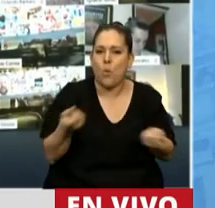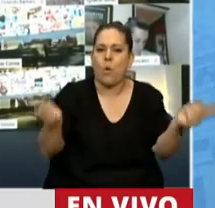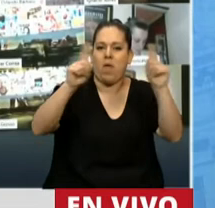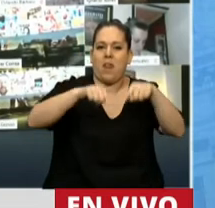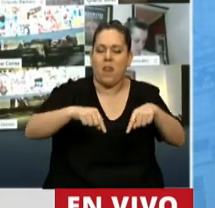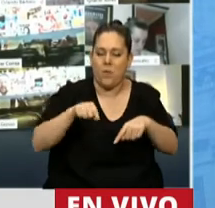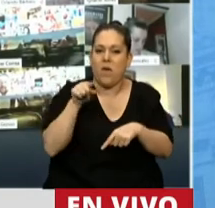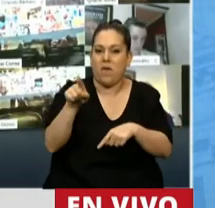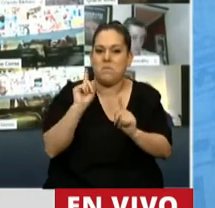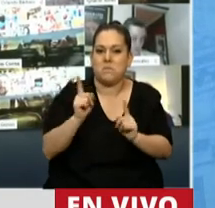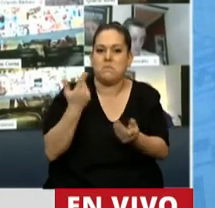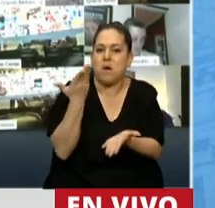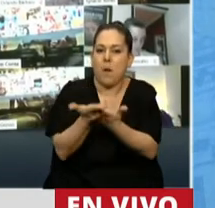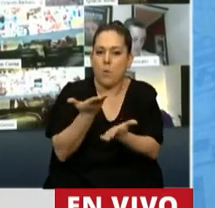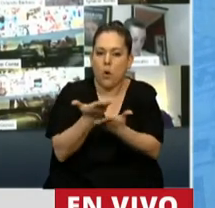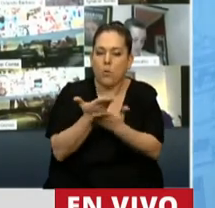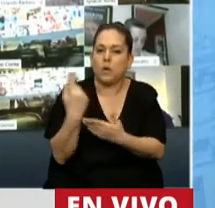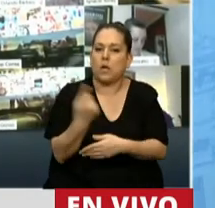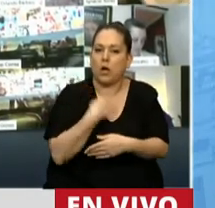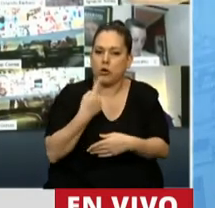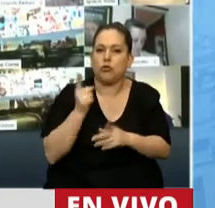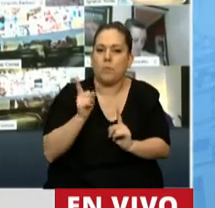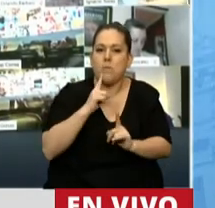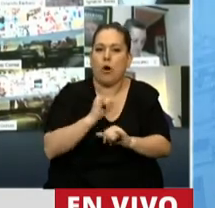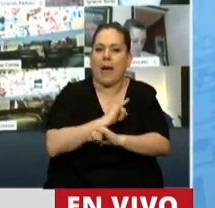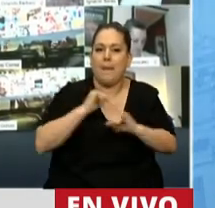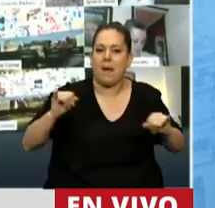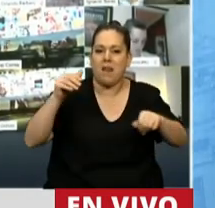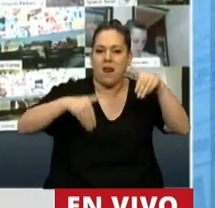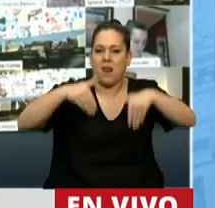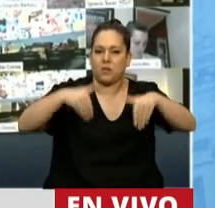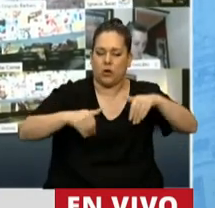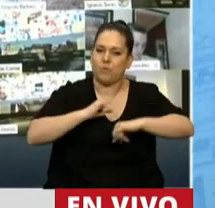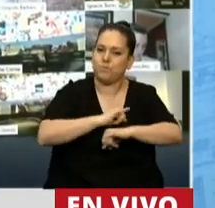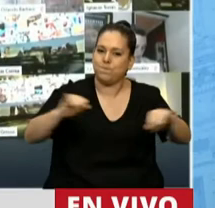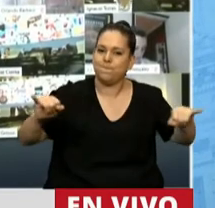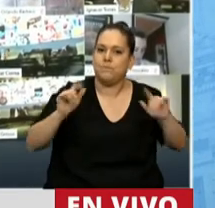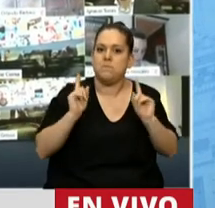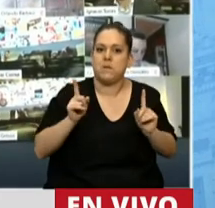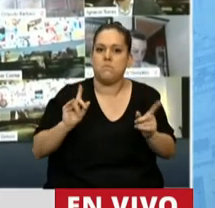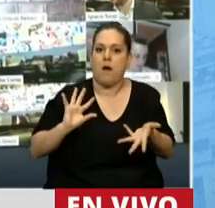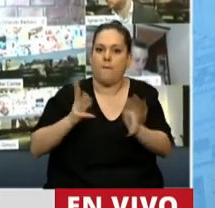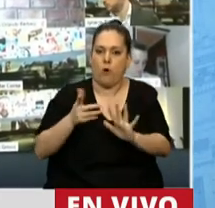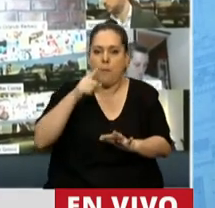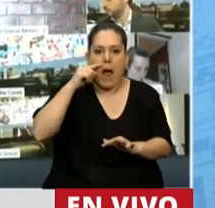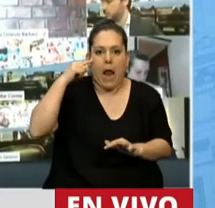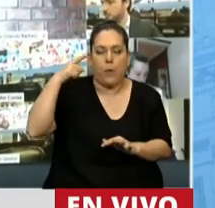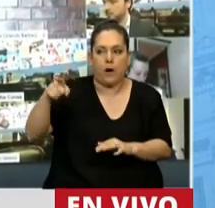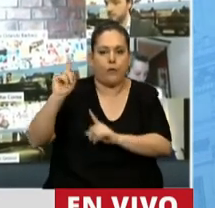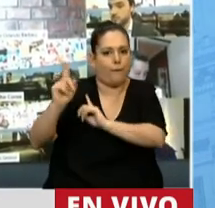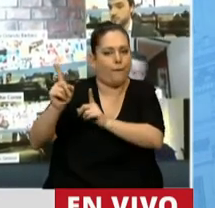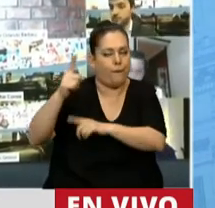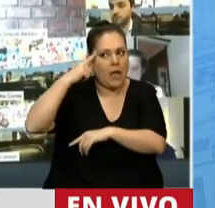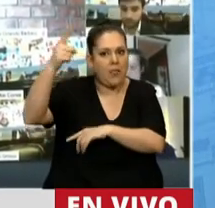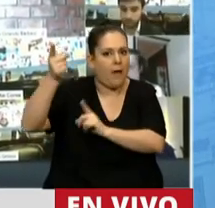la propuesta que llevamos durante la campaña electoral y que fue de alguna manera lo que ha venido ratificando el presidente Alberto